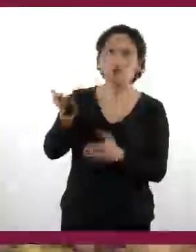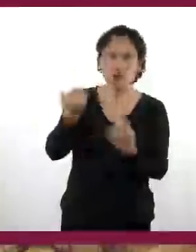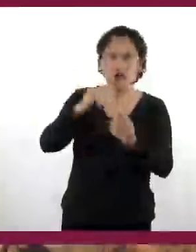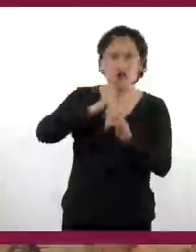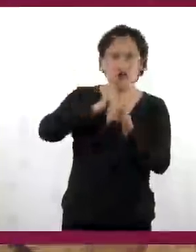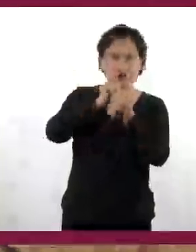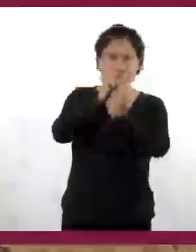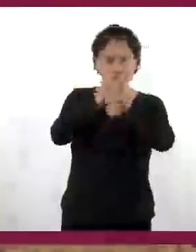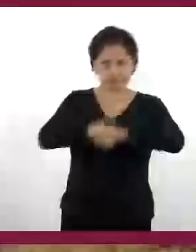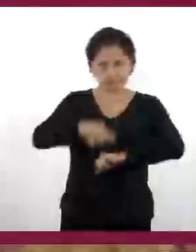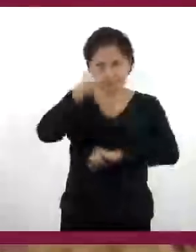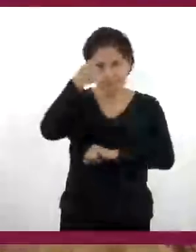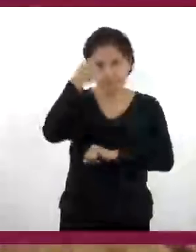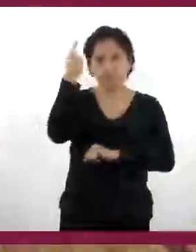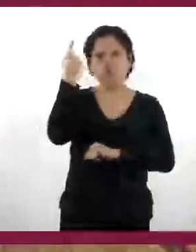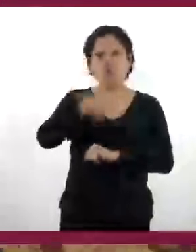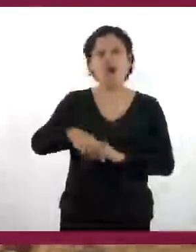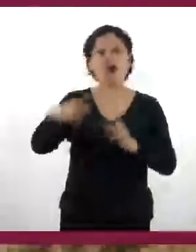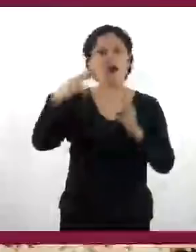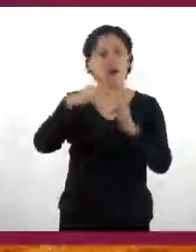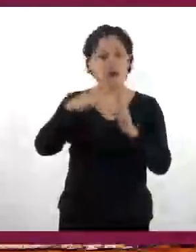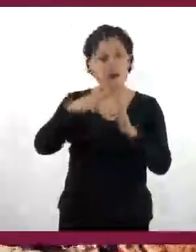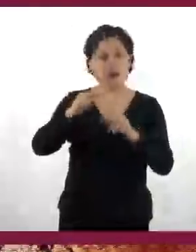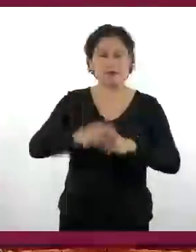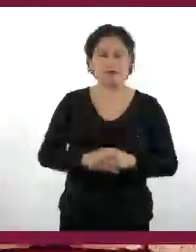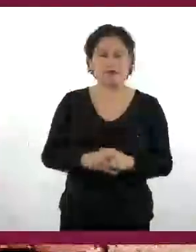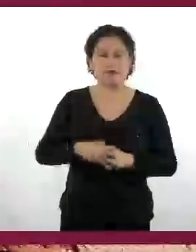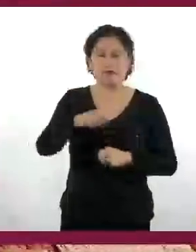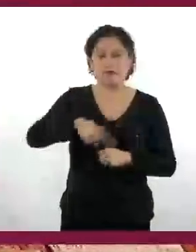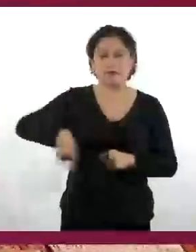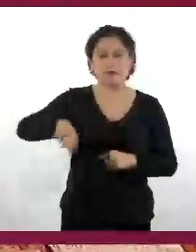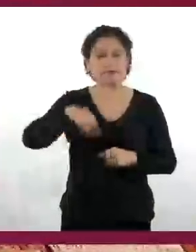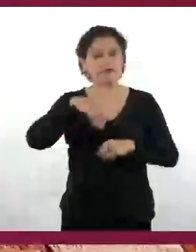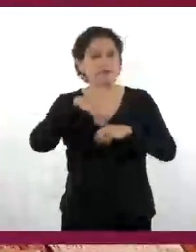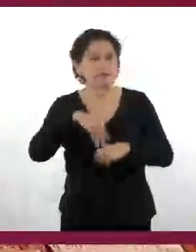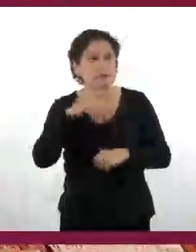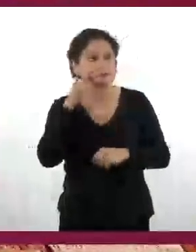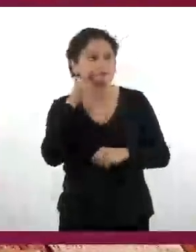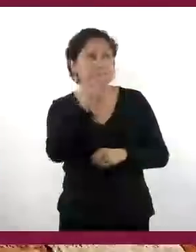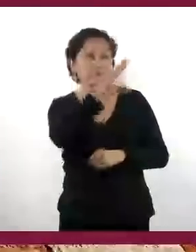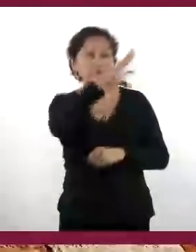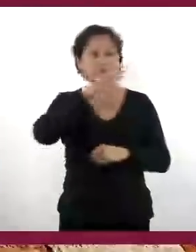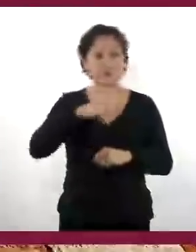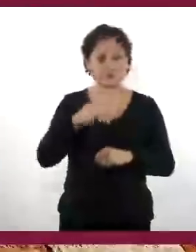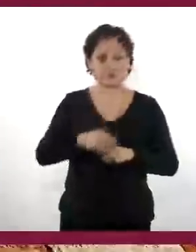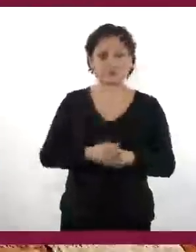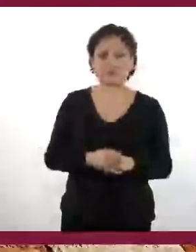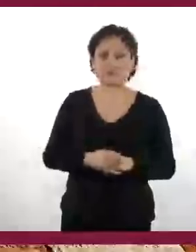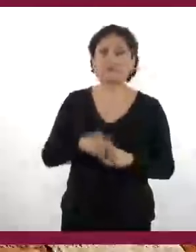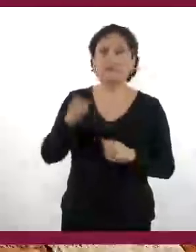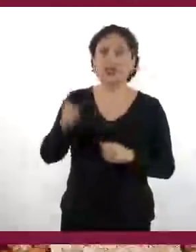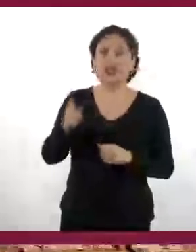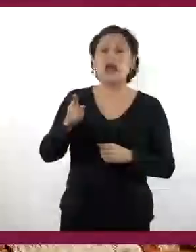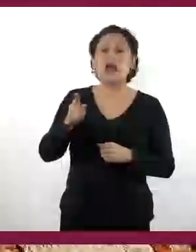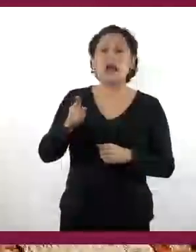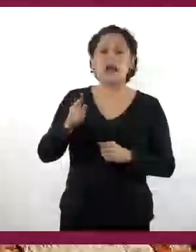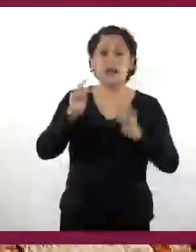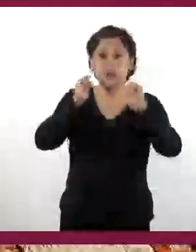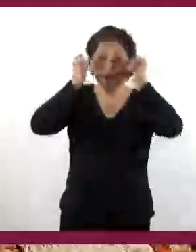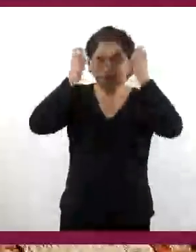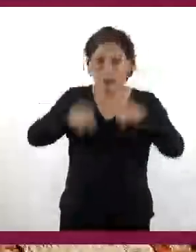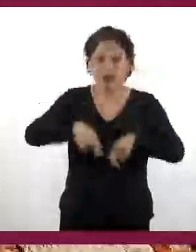fe, como ejemplo para sus pueblos. Como parte del proceso de evangelización, los frailes destruyeron esculturas,